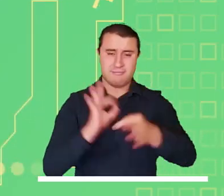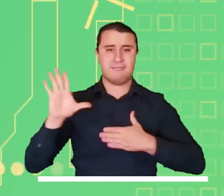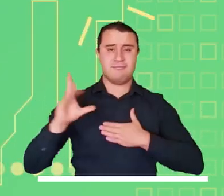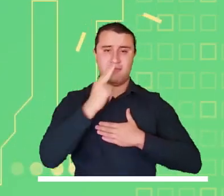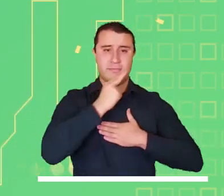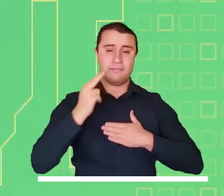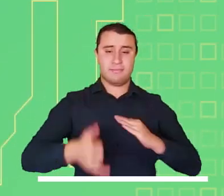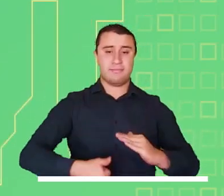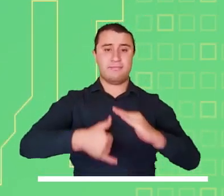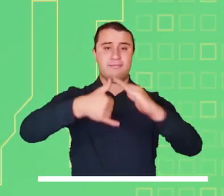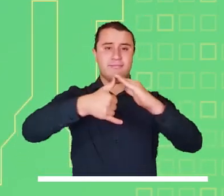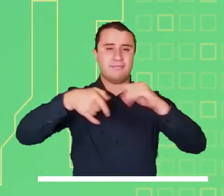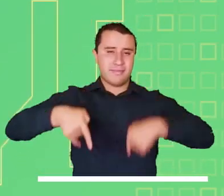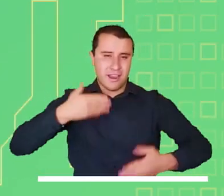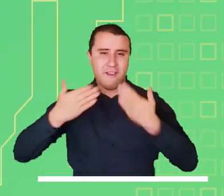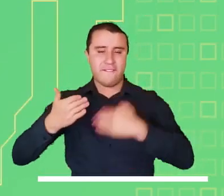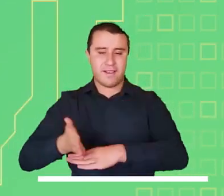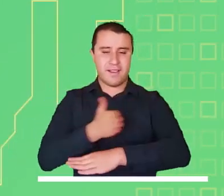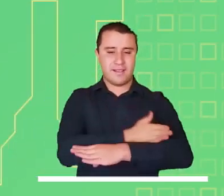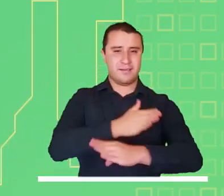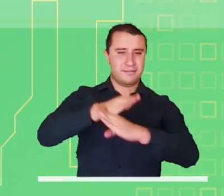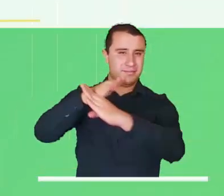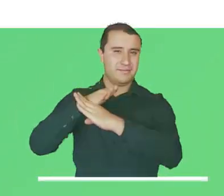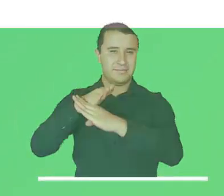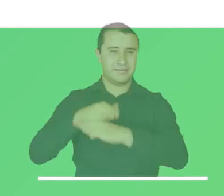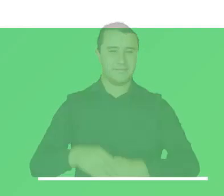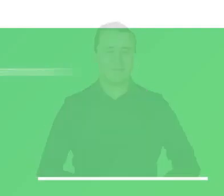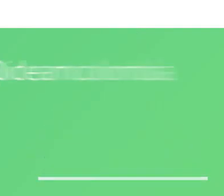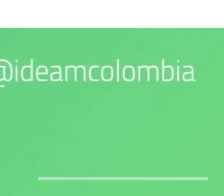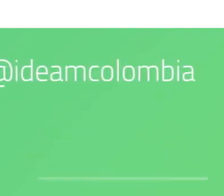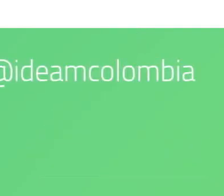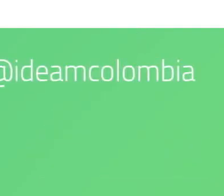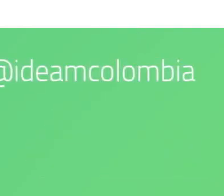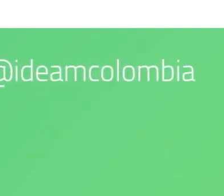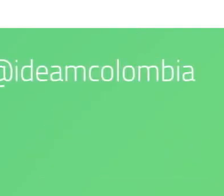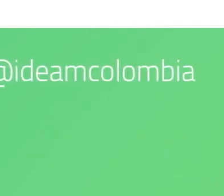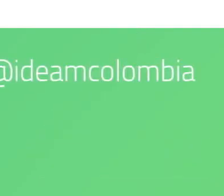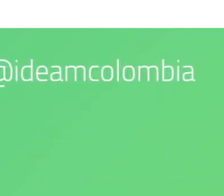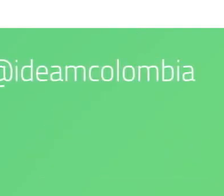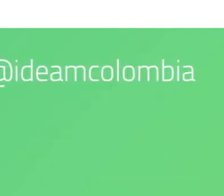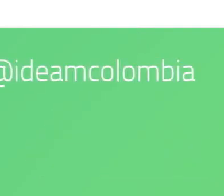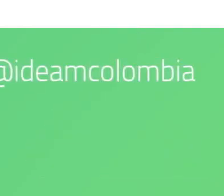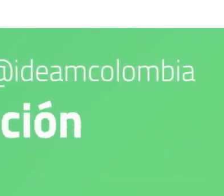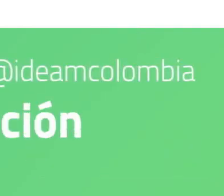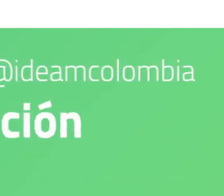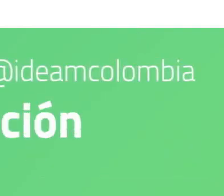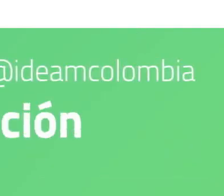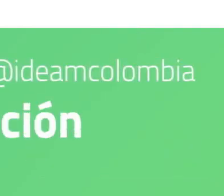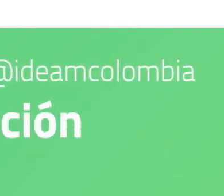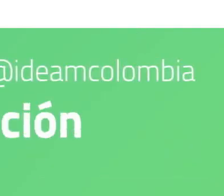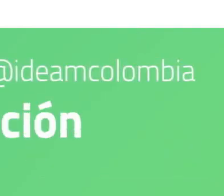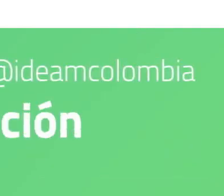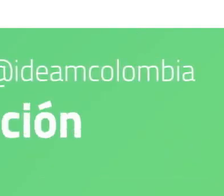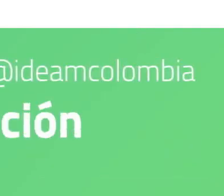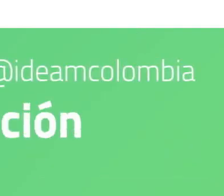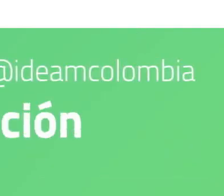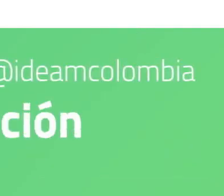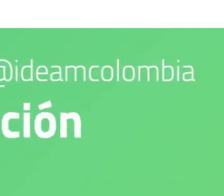Los esperamos en nuestras redes sociales. Nuestro compromiso es con el medio ambiente. IDEAM es confianza y prevención.